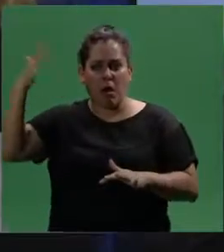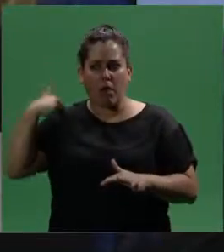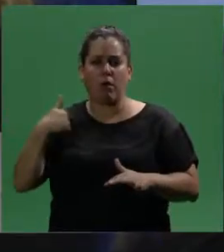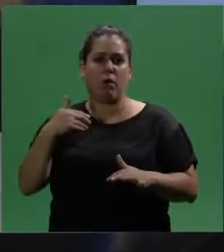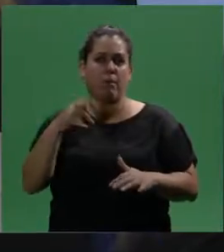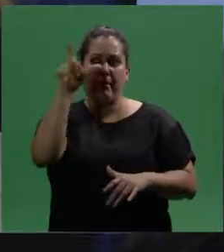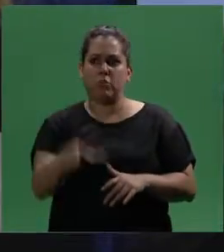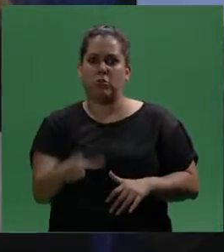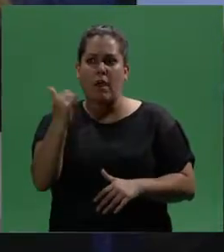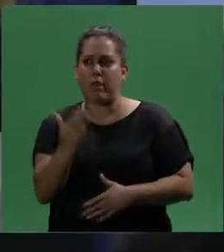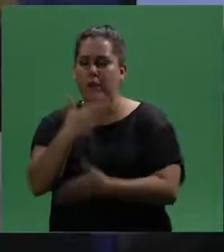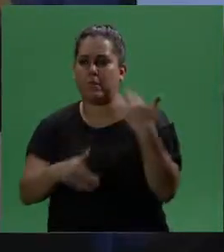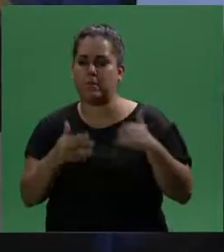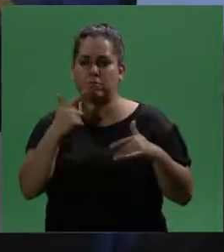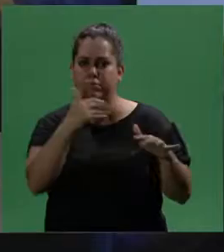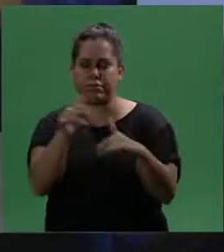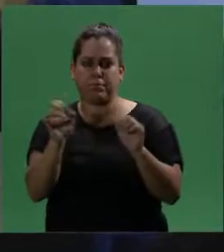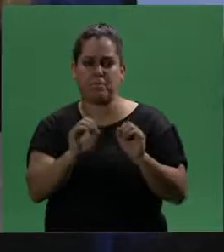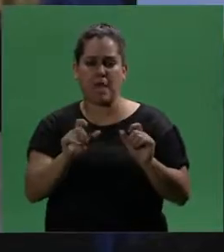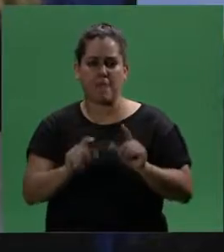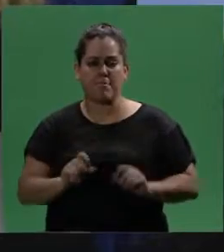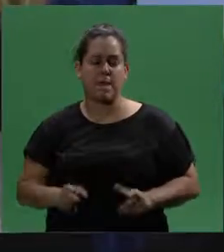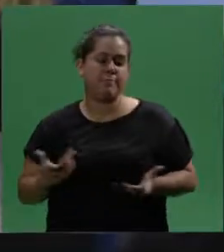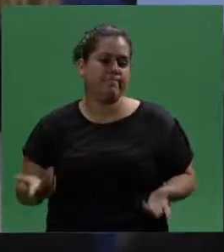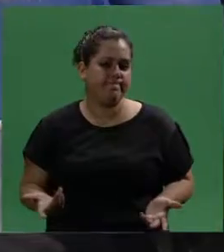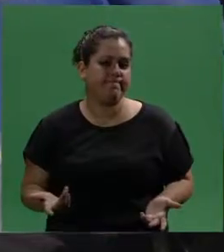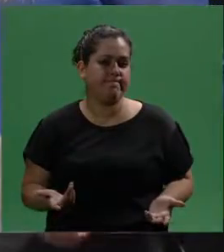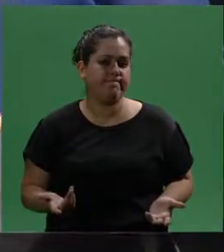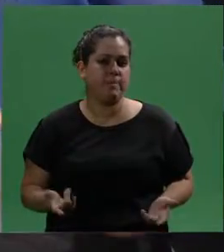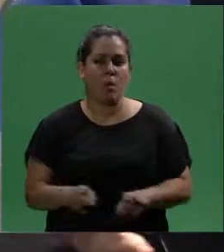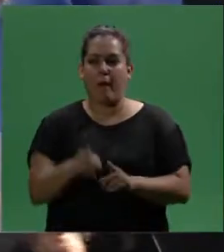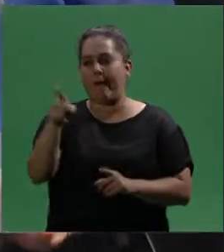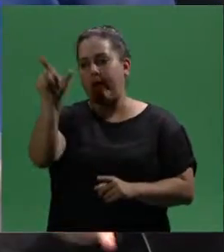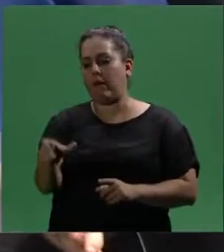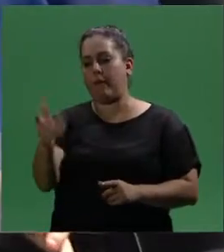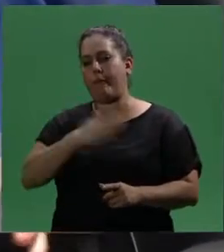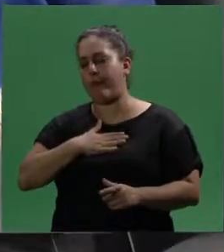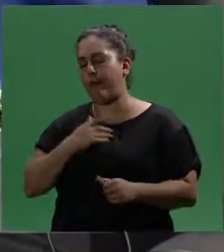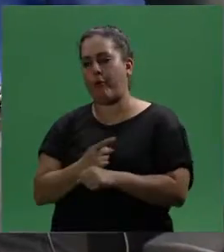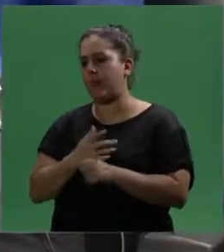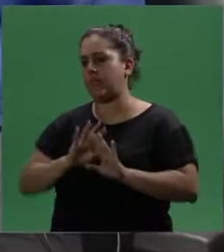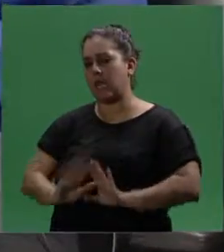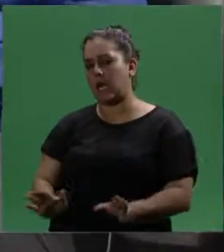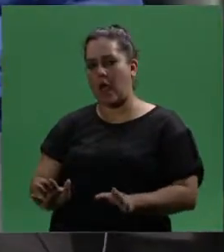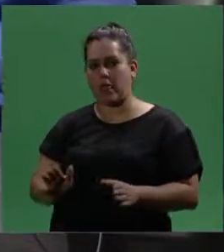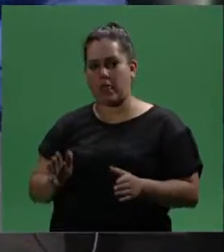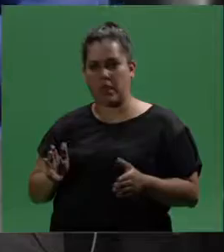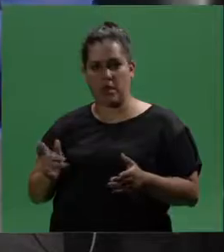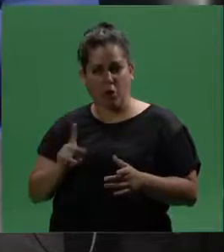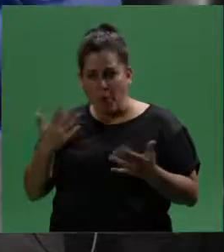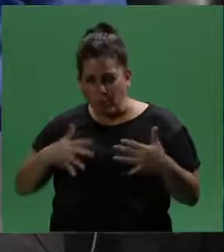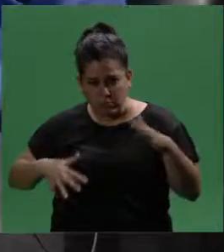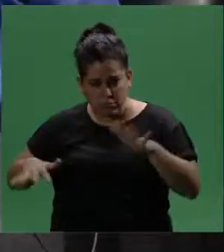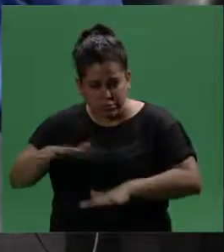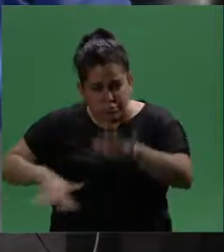que hay alrededor de la persona con discapacidad en donde no está ahí, no puede hacer nada. No, la persona con discapacidad puede